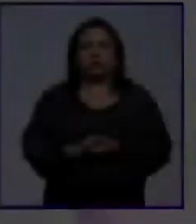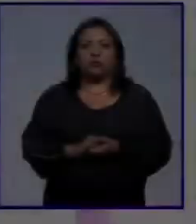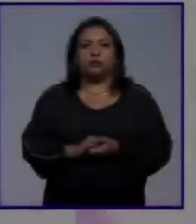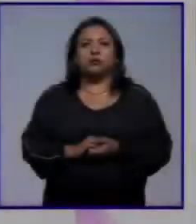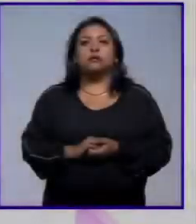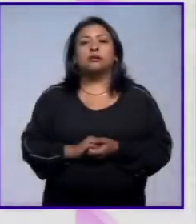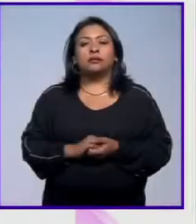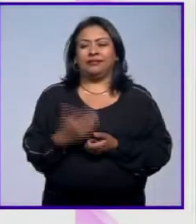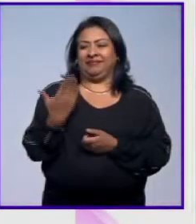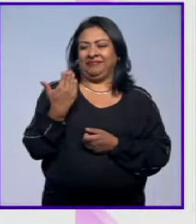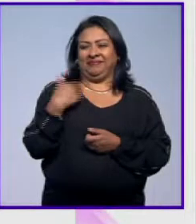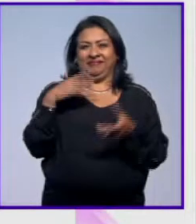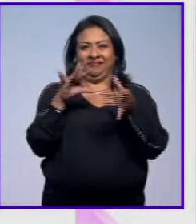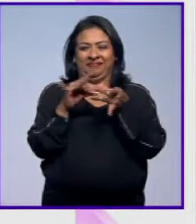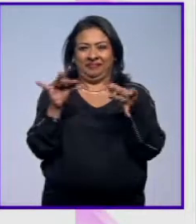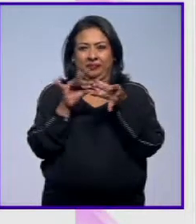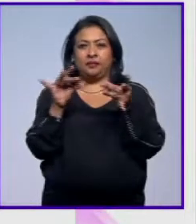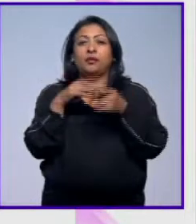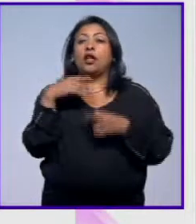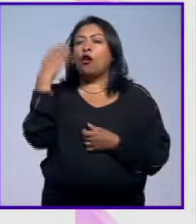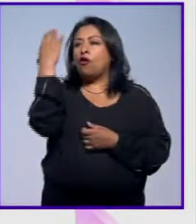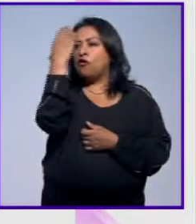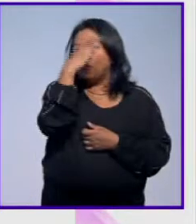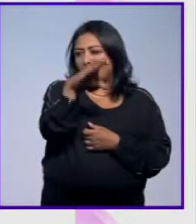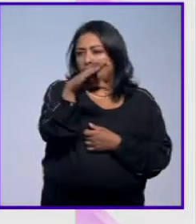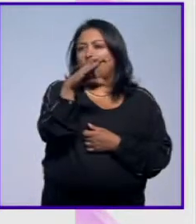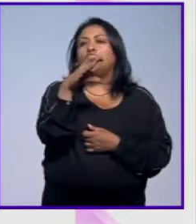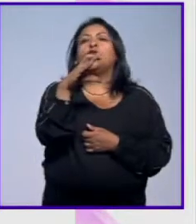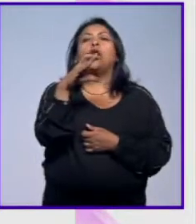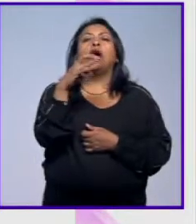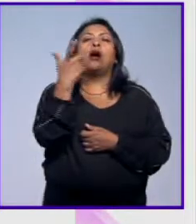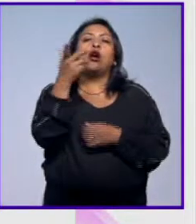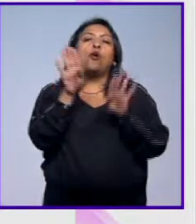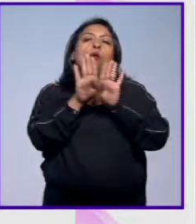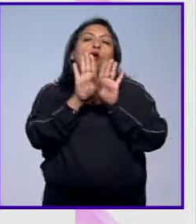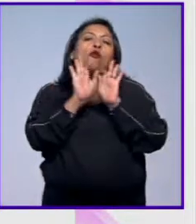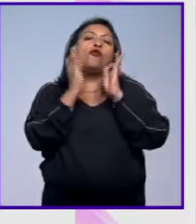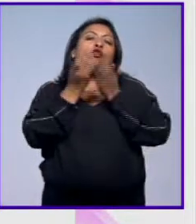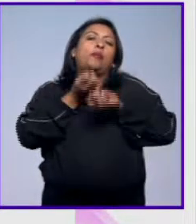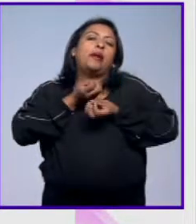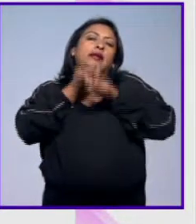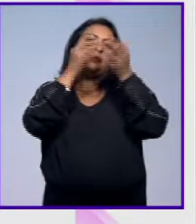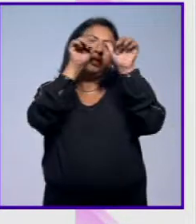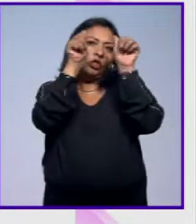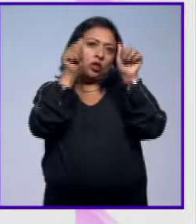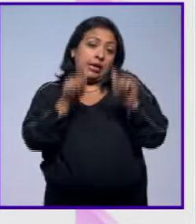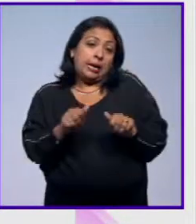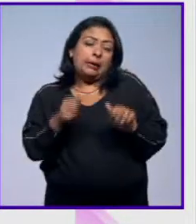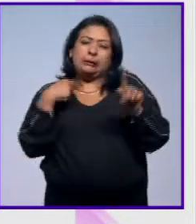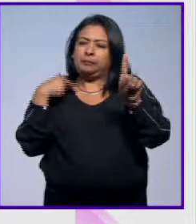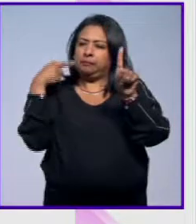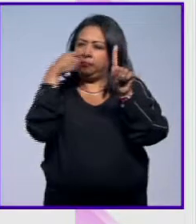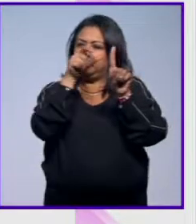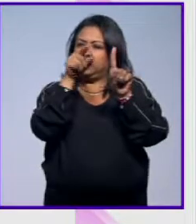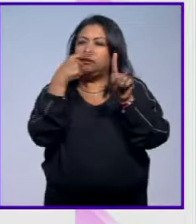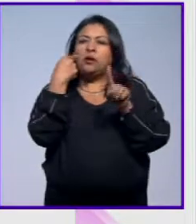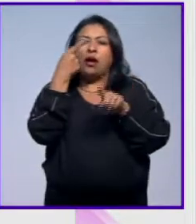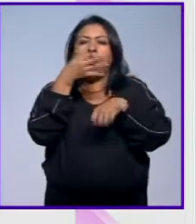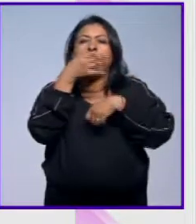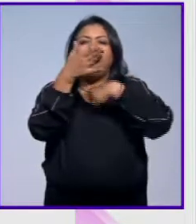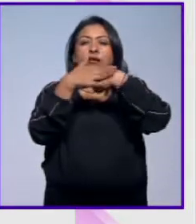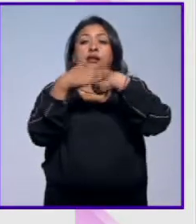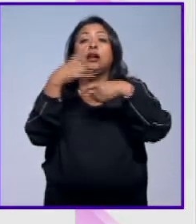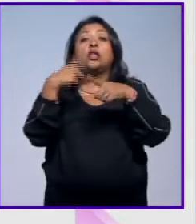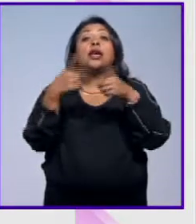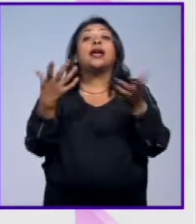Bueno, hace rato hablábamos de fotografía de esta manifestación artística y a propósito, fíjense que se anunciaron a los